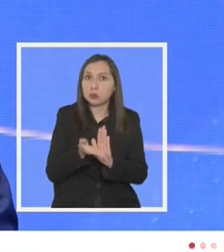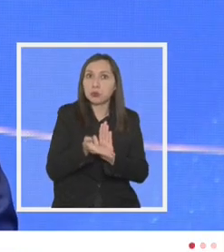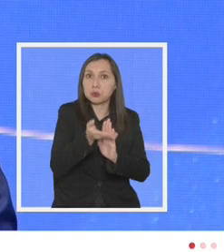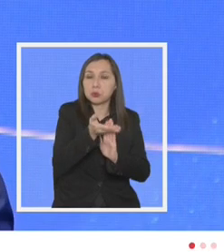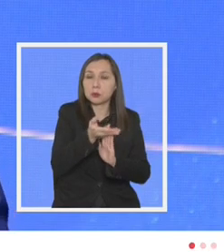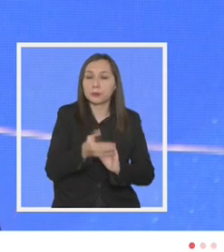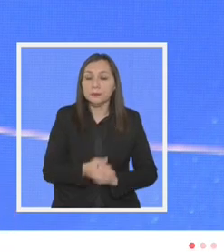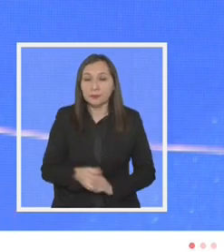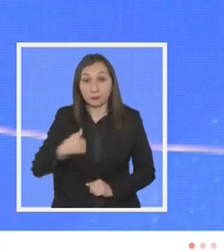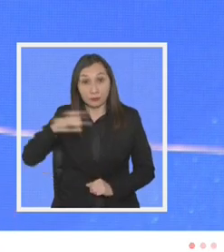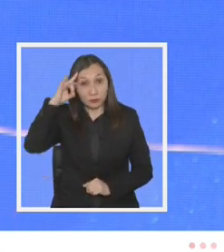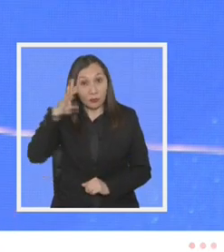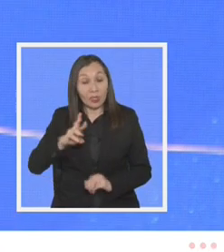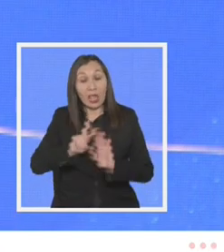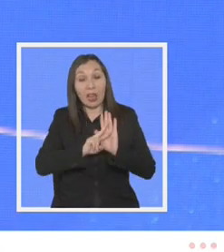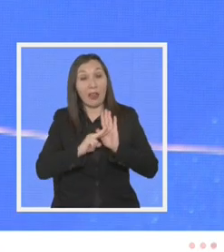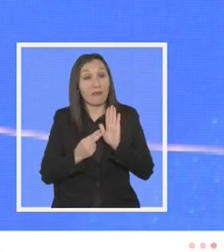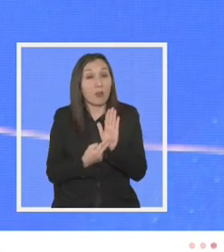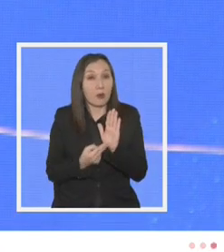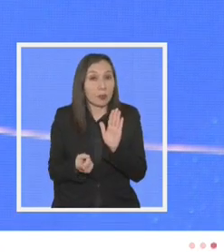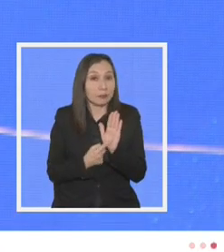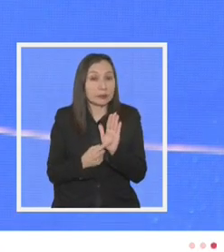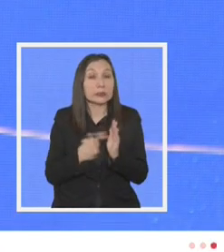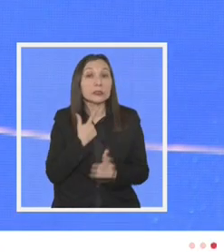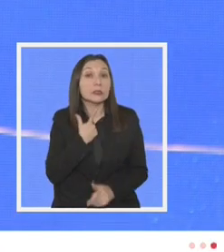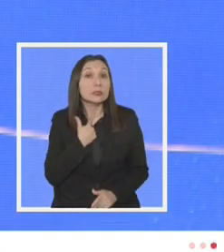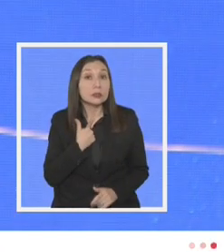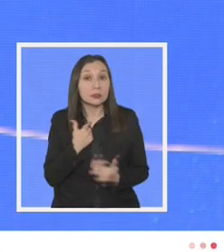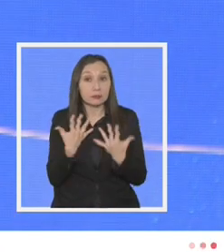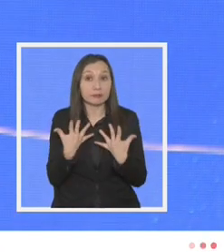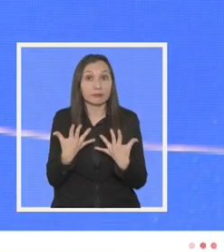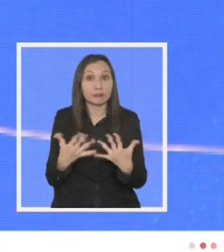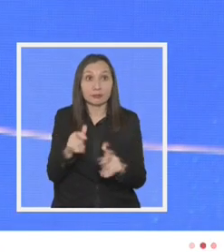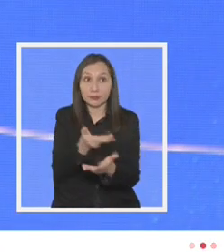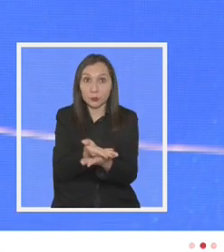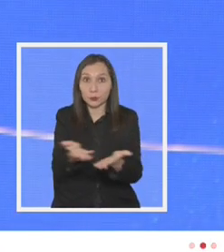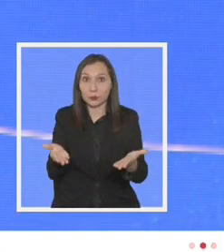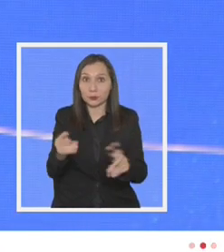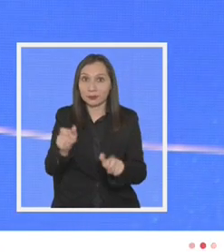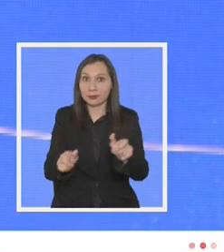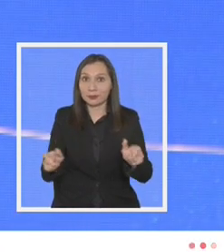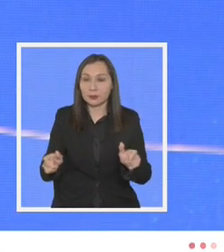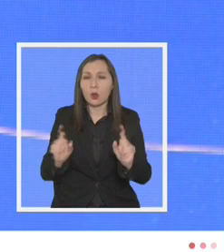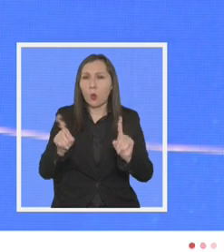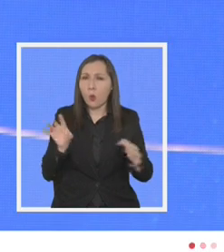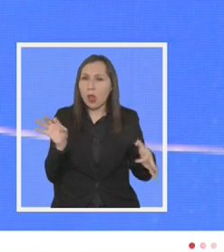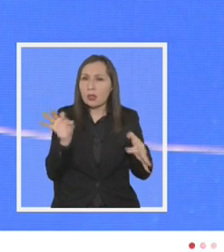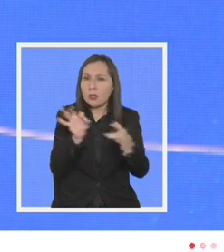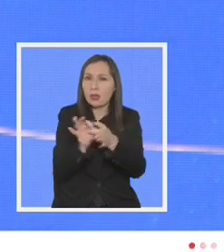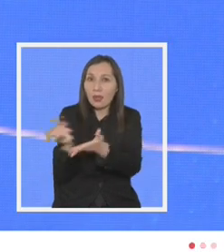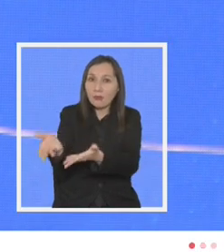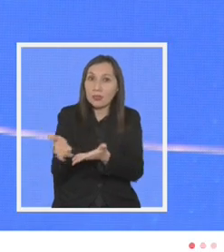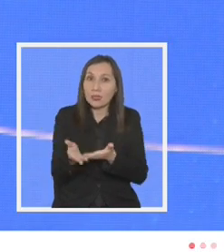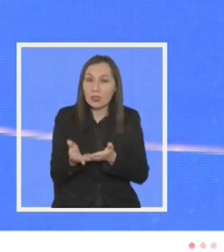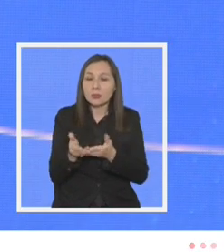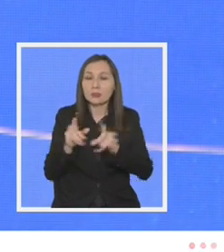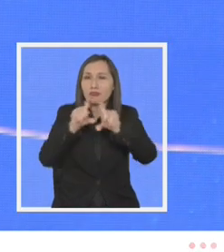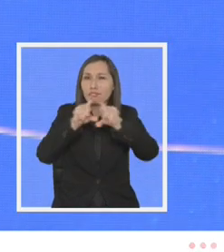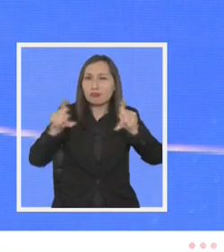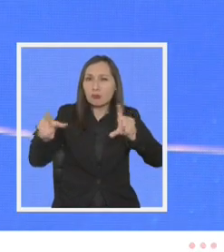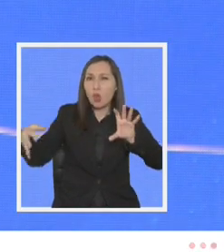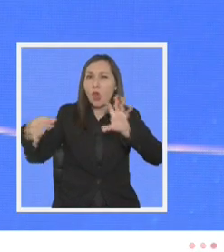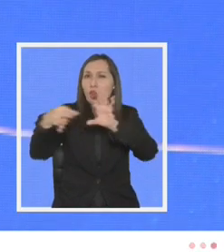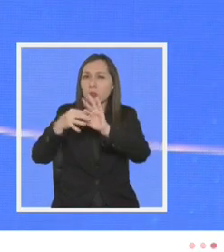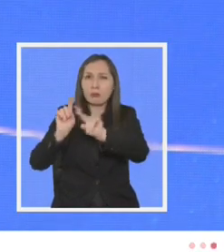y como sé que la reforma tributaria es un tema de especial interés para esta audiencia y en línea con la invitación del lema de este encuentro la